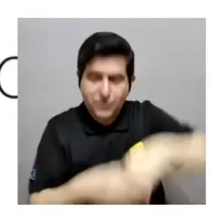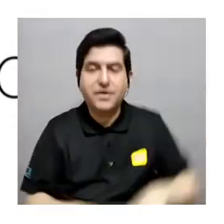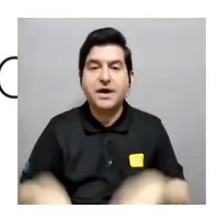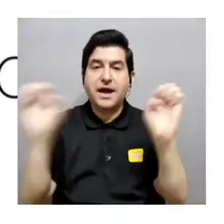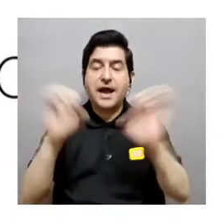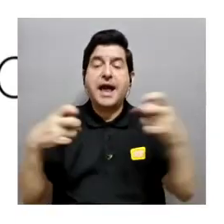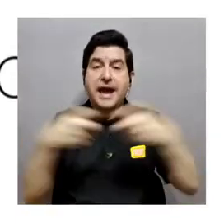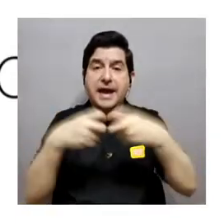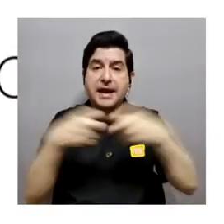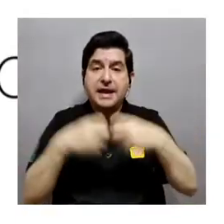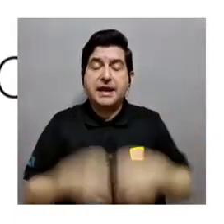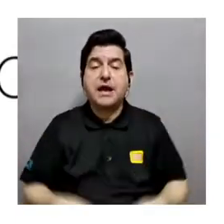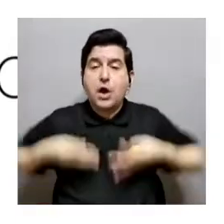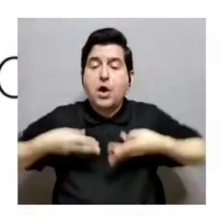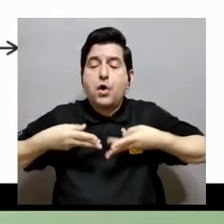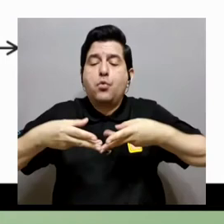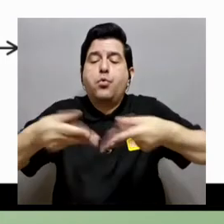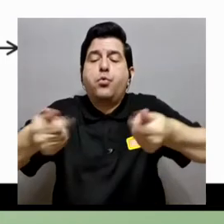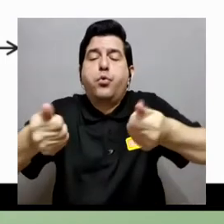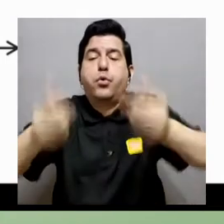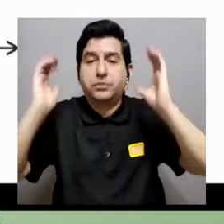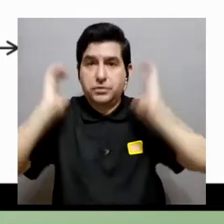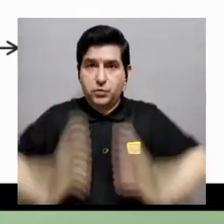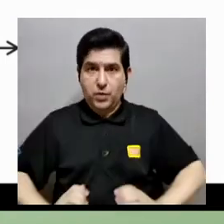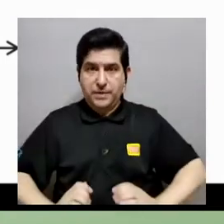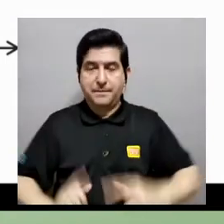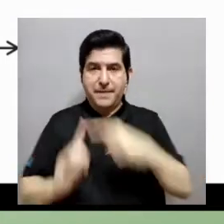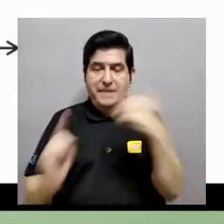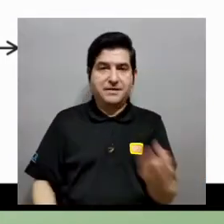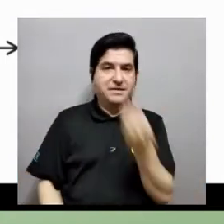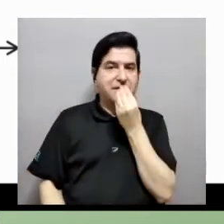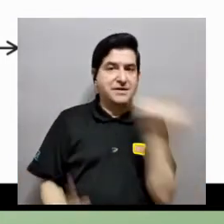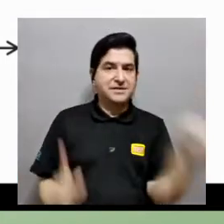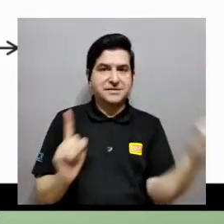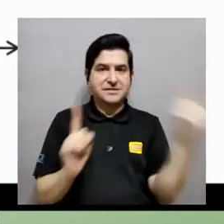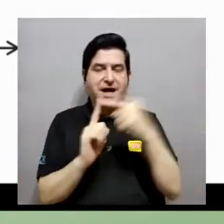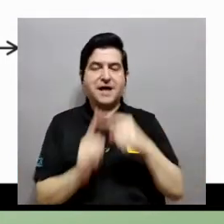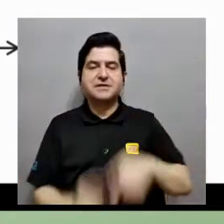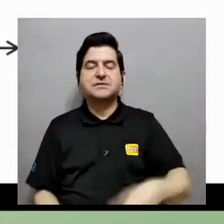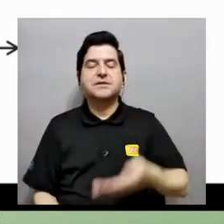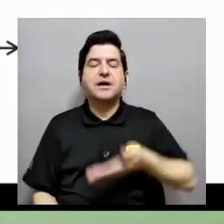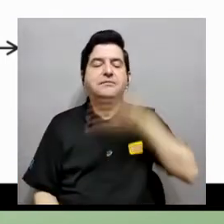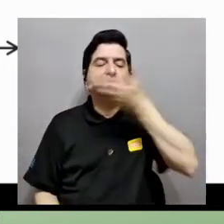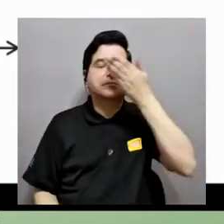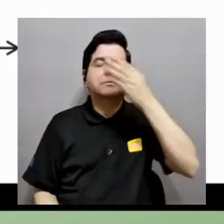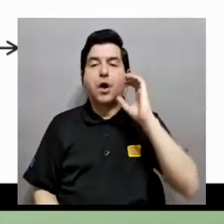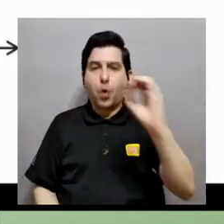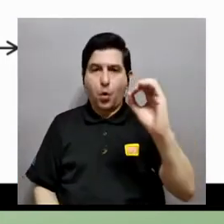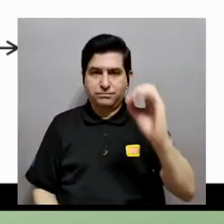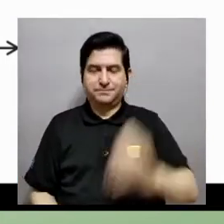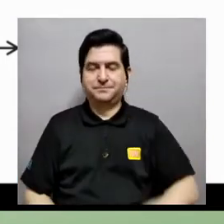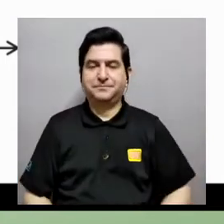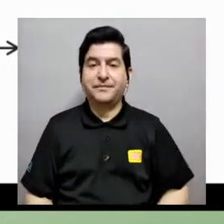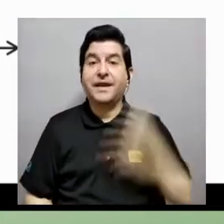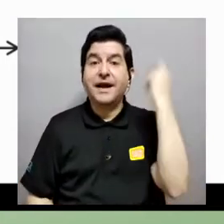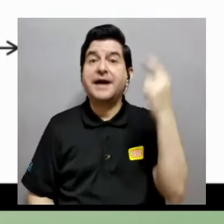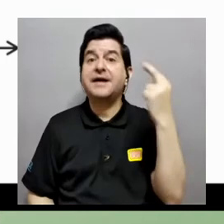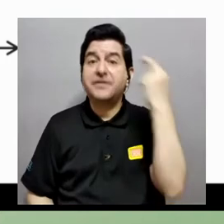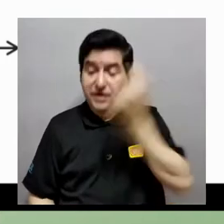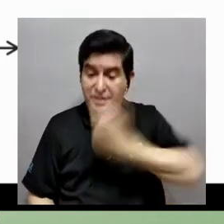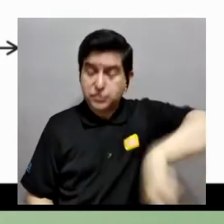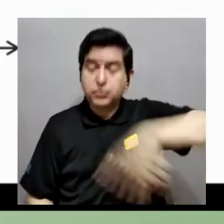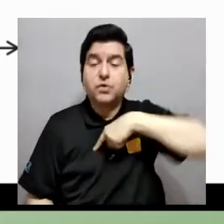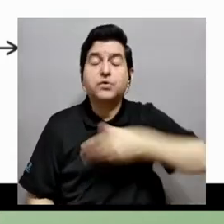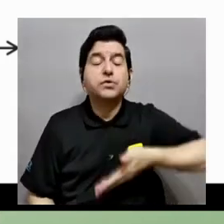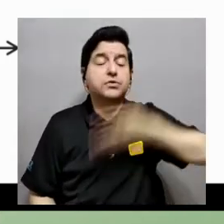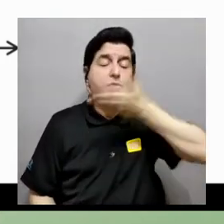esa energía eléctrica fluye a través de nuestro cuerpo, desde los alimentos hasta el oxígeno que nosotros respiramos. De hecho, la razón por la cual